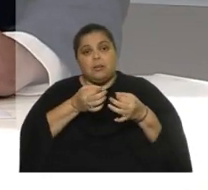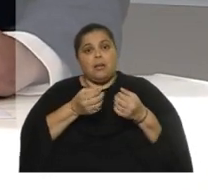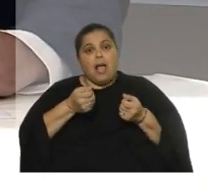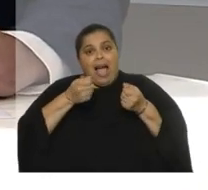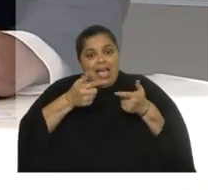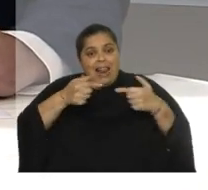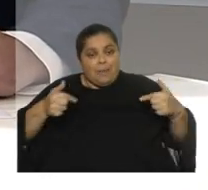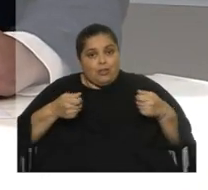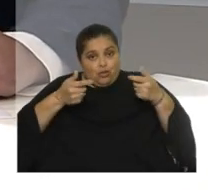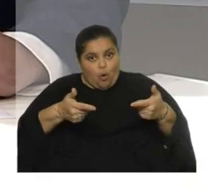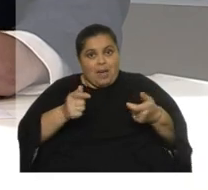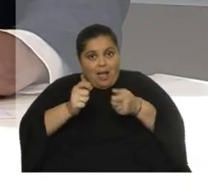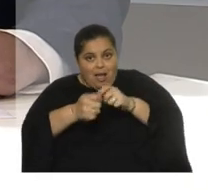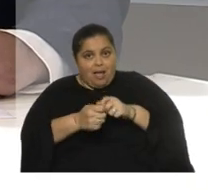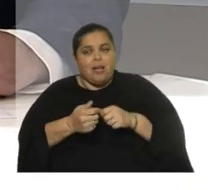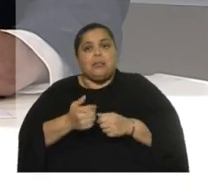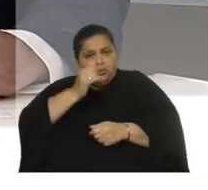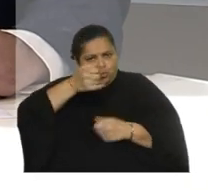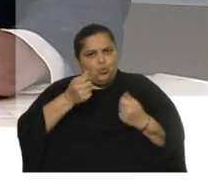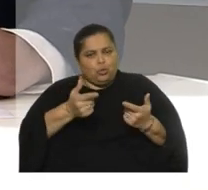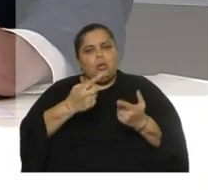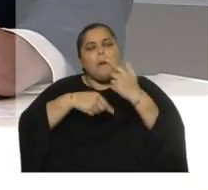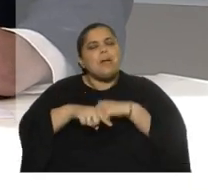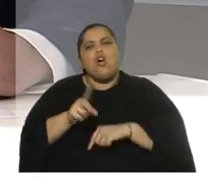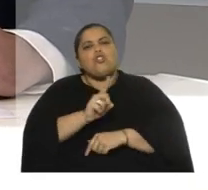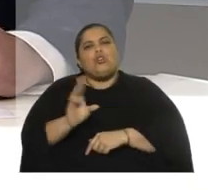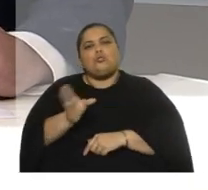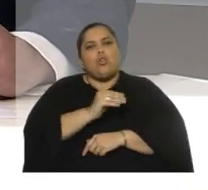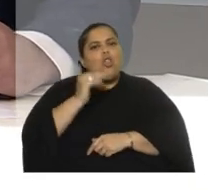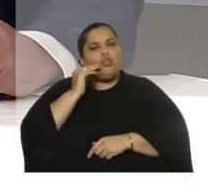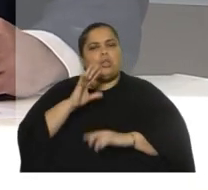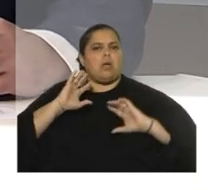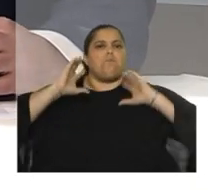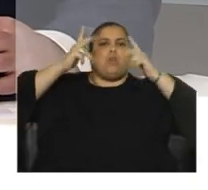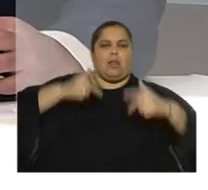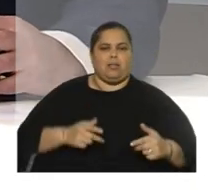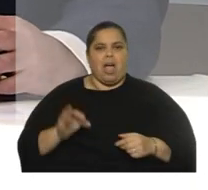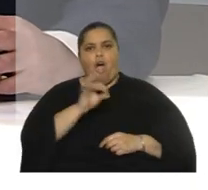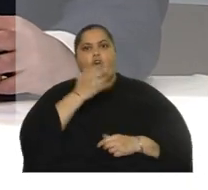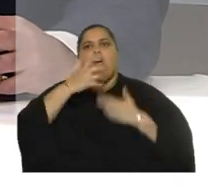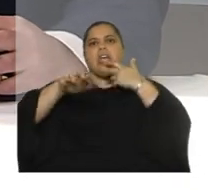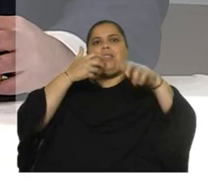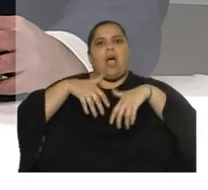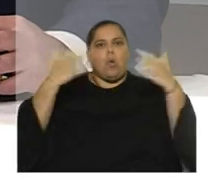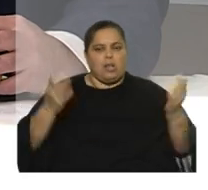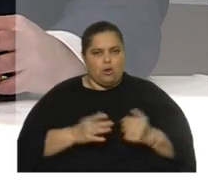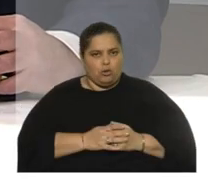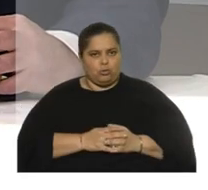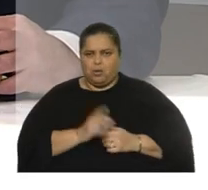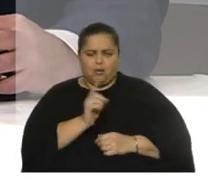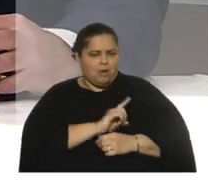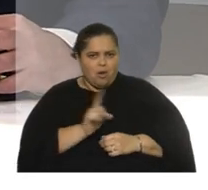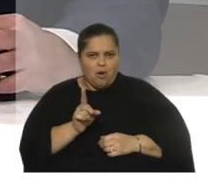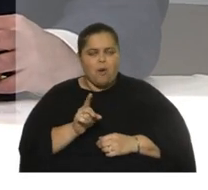lo que pasa es que no todos los docentes son violentistas ni todos los docentes son de los que gritan cualquier cosa el 98